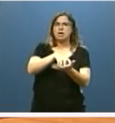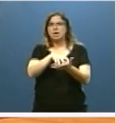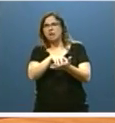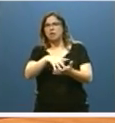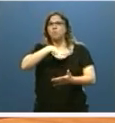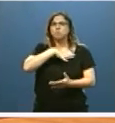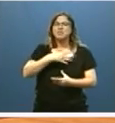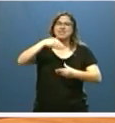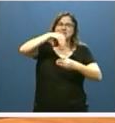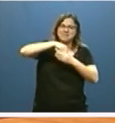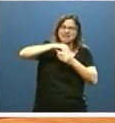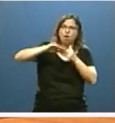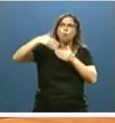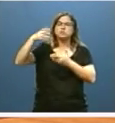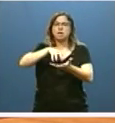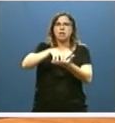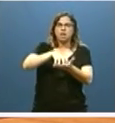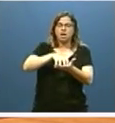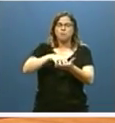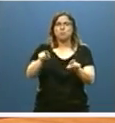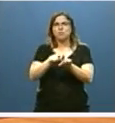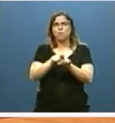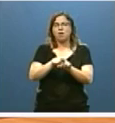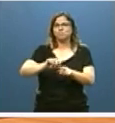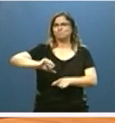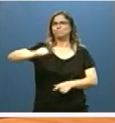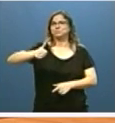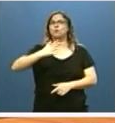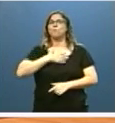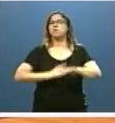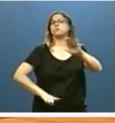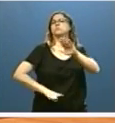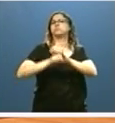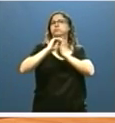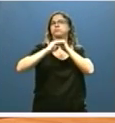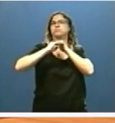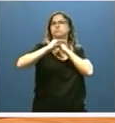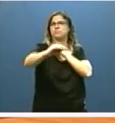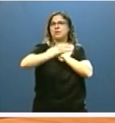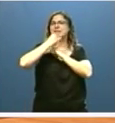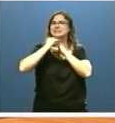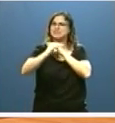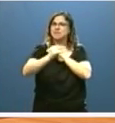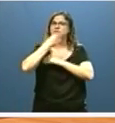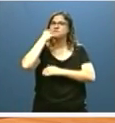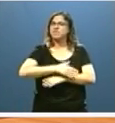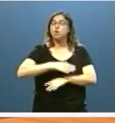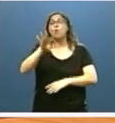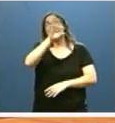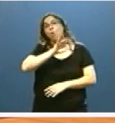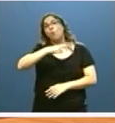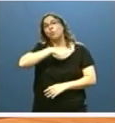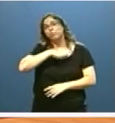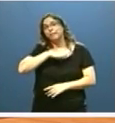internas y externas y con ello abrirse un escenario de crecimiento sólido y estable o podría